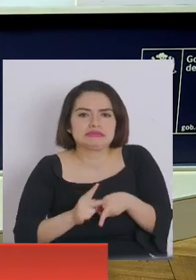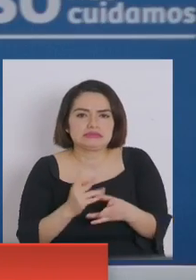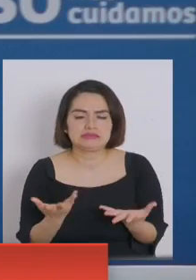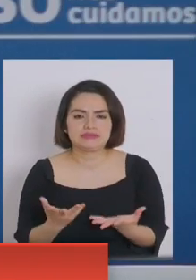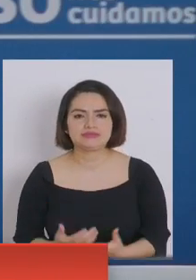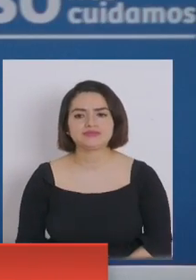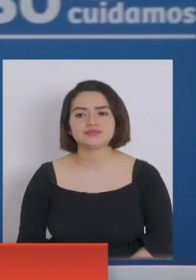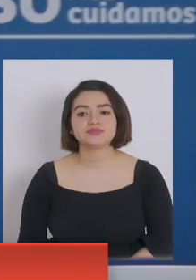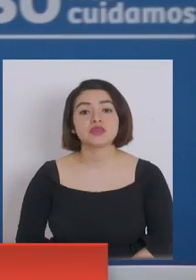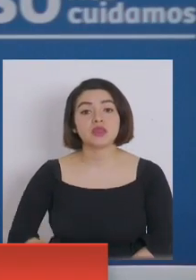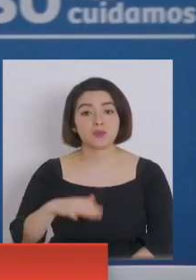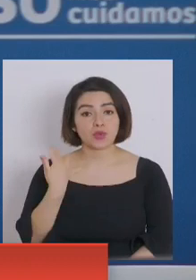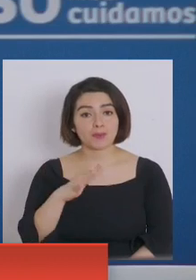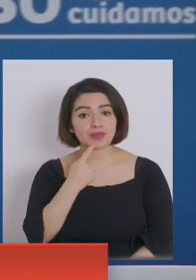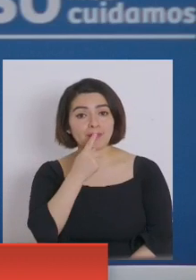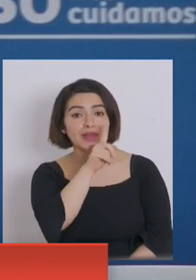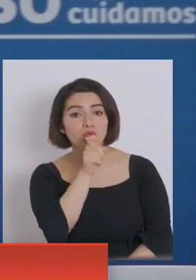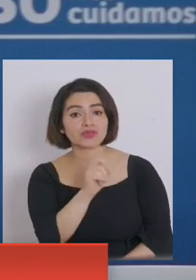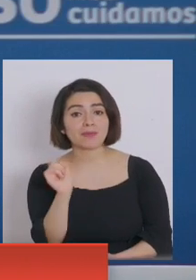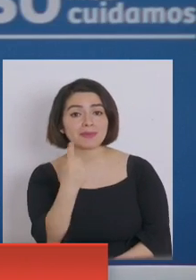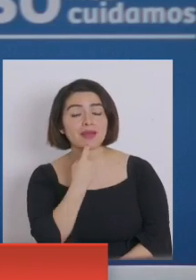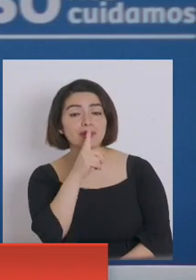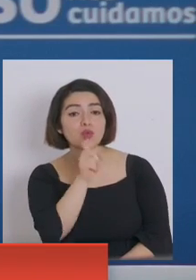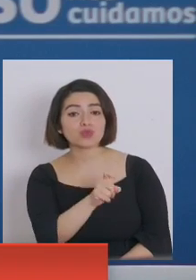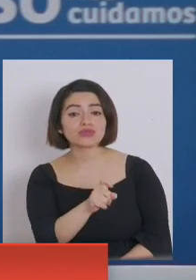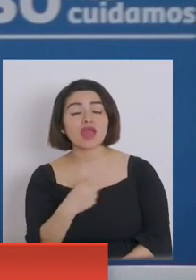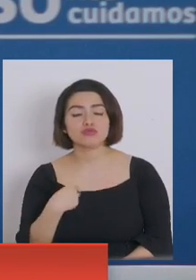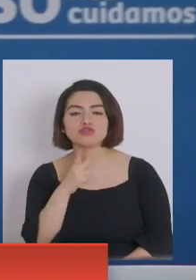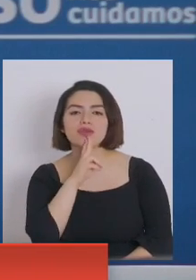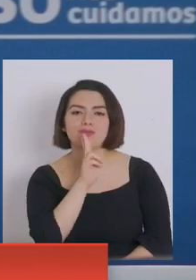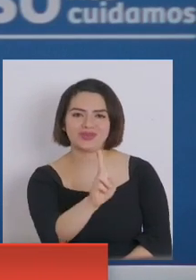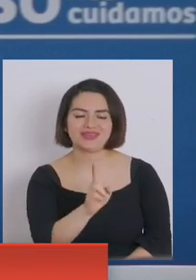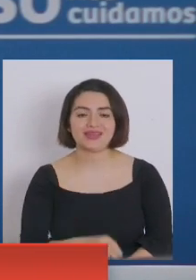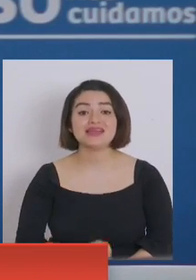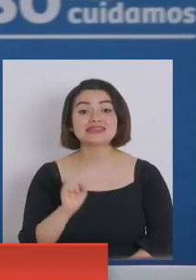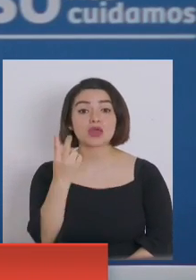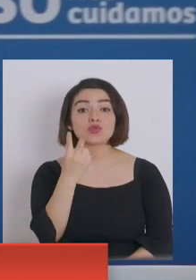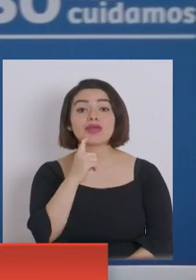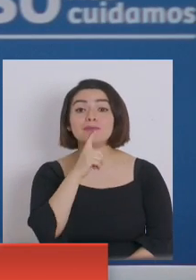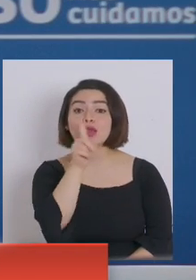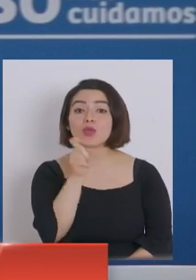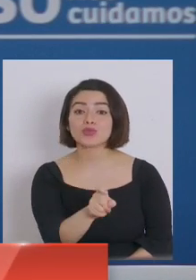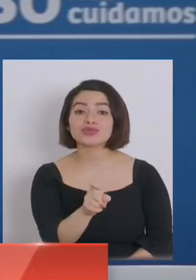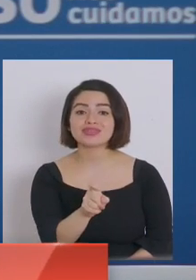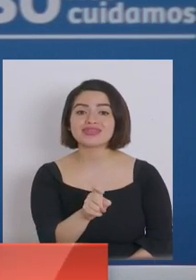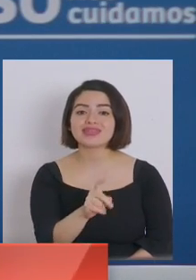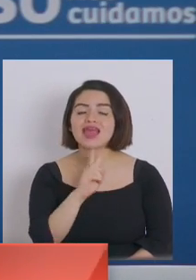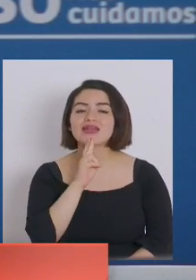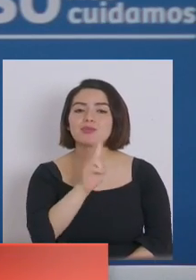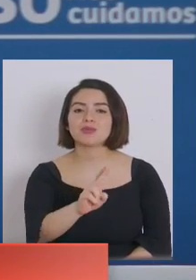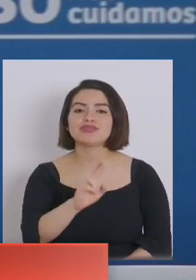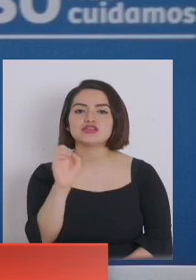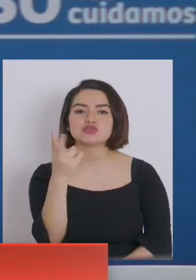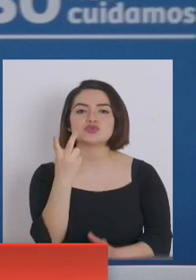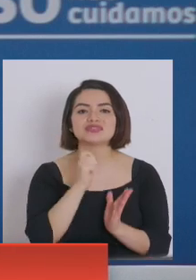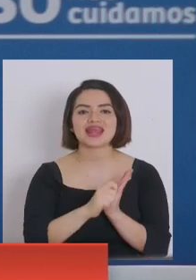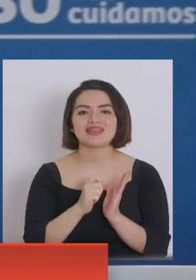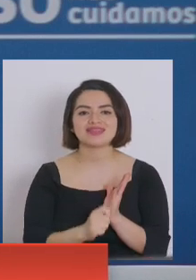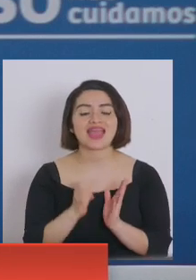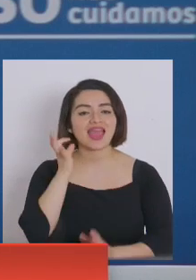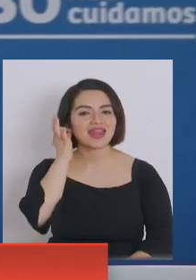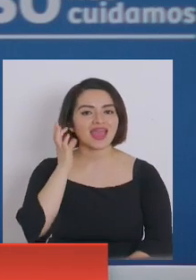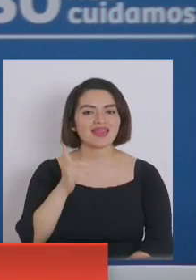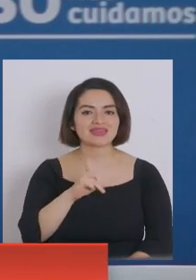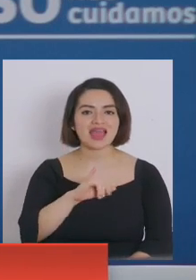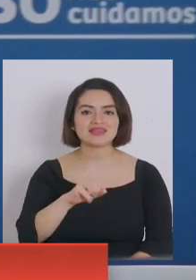Muy importante sus preguntas. La primera pregunta la responderé yo. La segunda pregunta la responderá la subsecretaria Daza. En